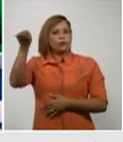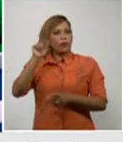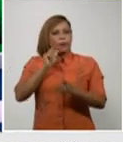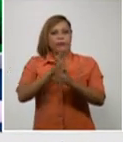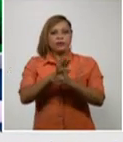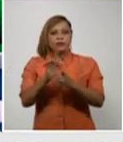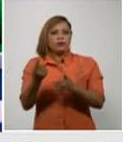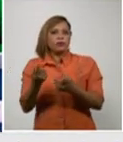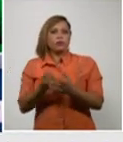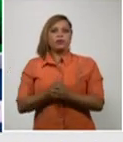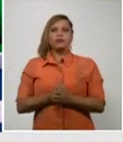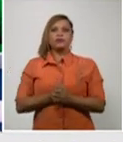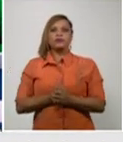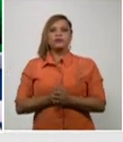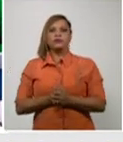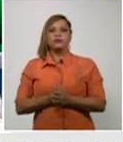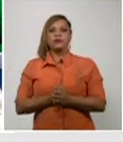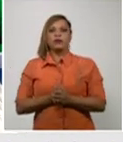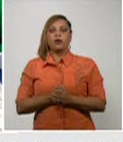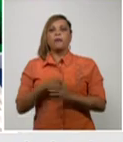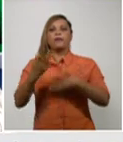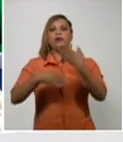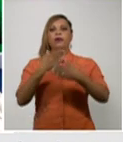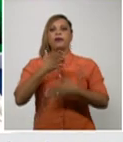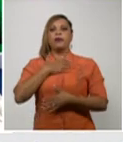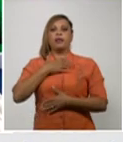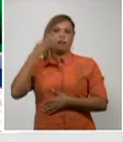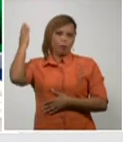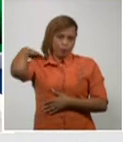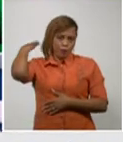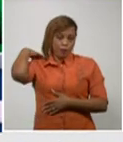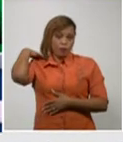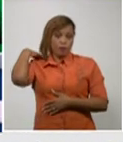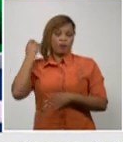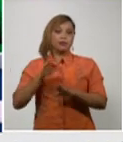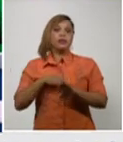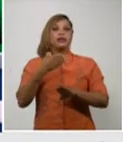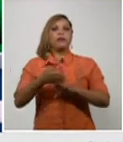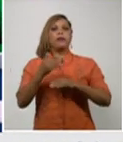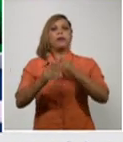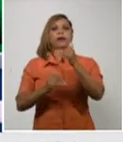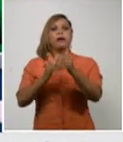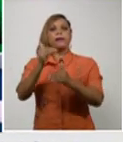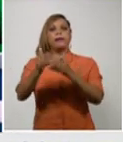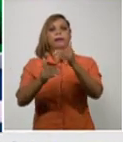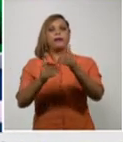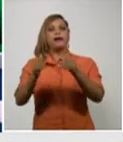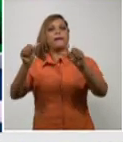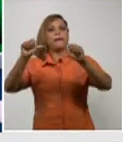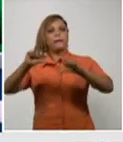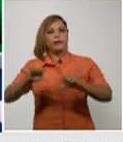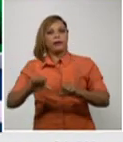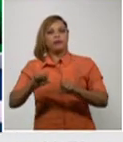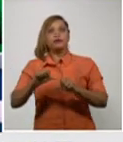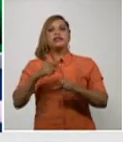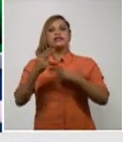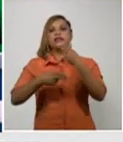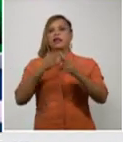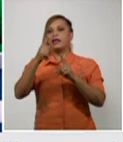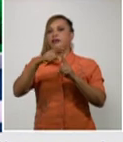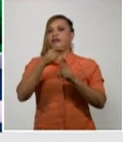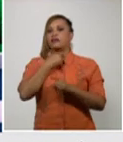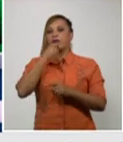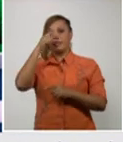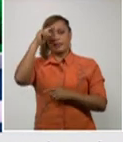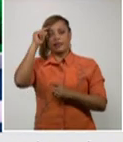diagnóstico de bronconeumonía, después con la evolución que presentó se hizo el test de antígeno que resultó positivo